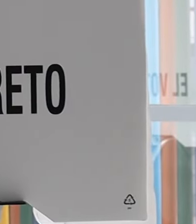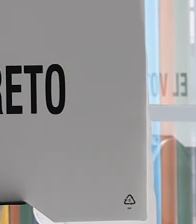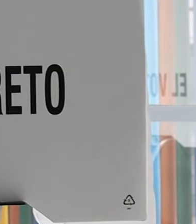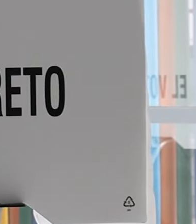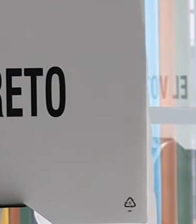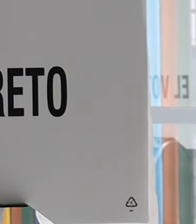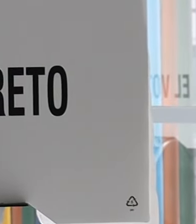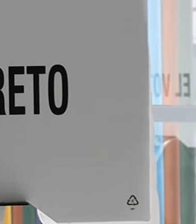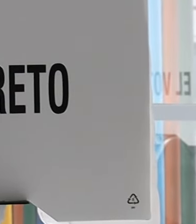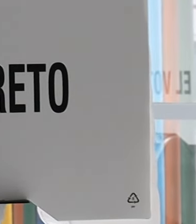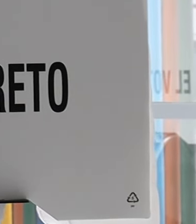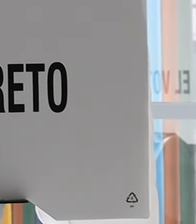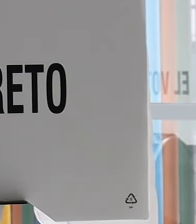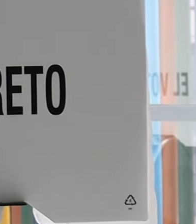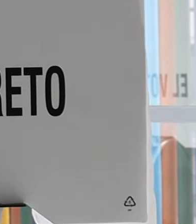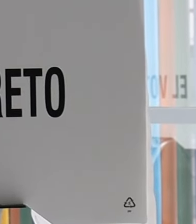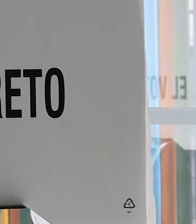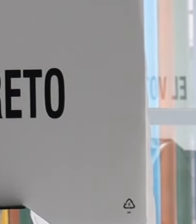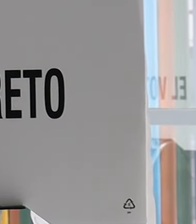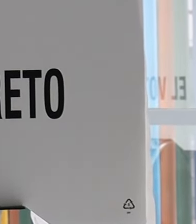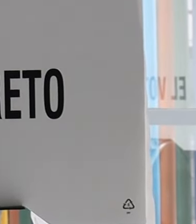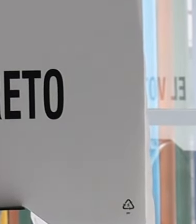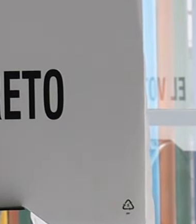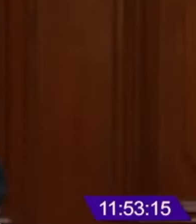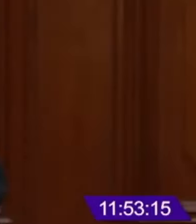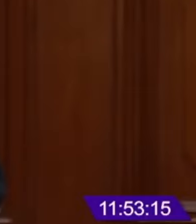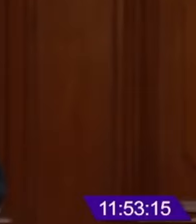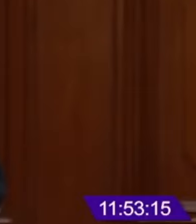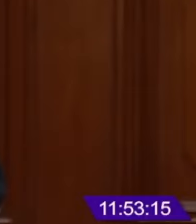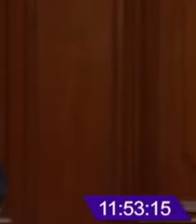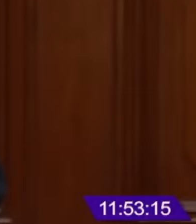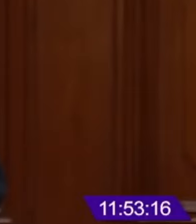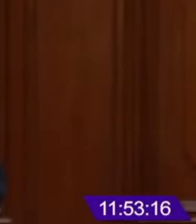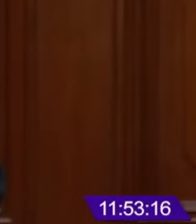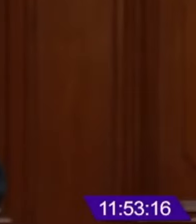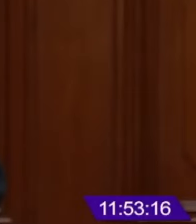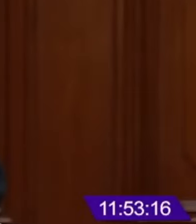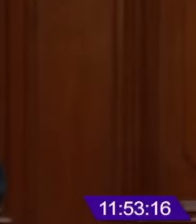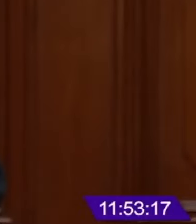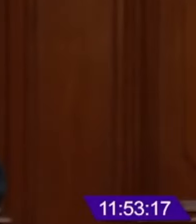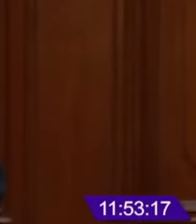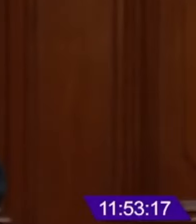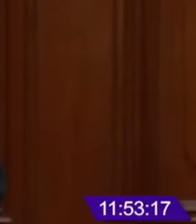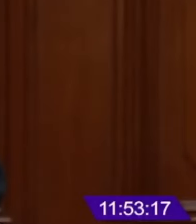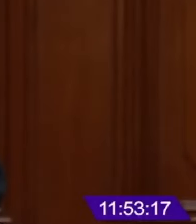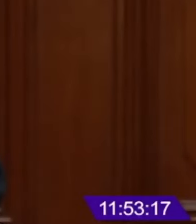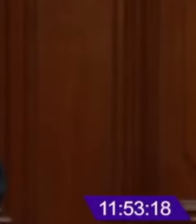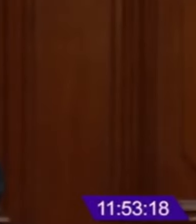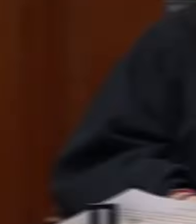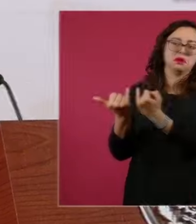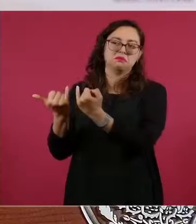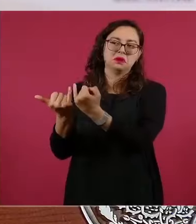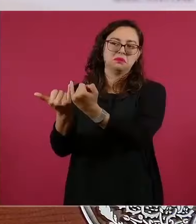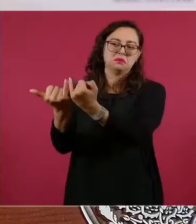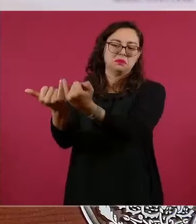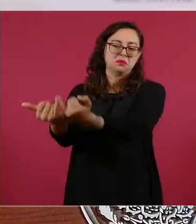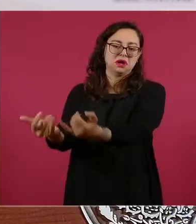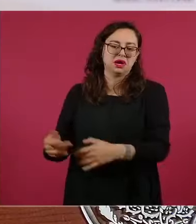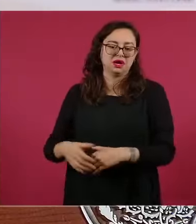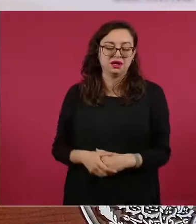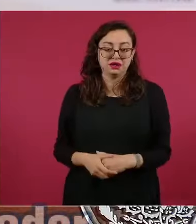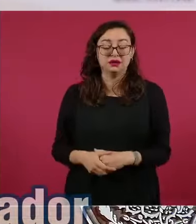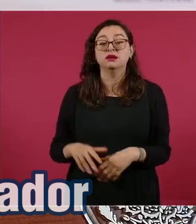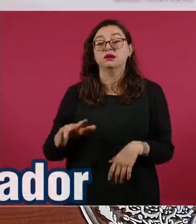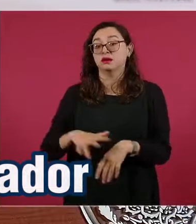jefe del Ejecutivo Federal sentenció que ojalá todo esto vaya cambiando con la nueva reforma al Poder Judicial que se está planteando. Por eso hace